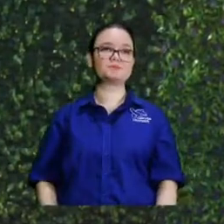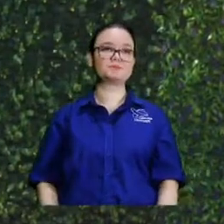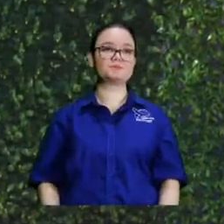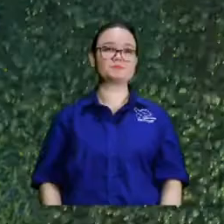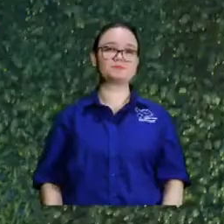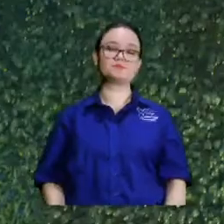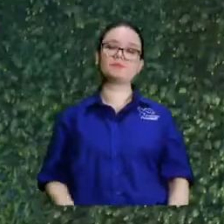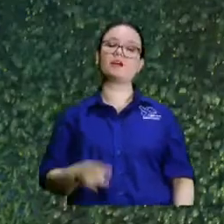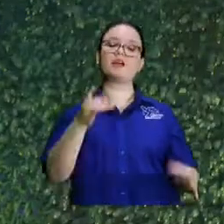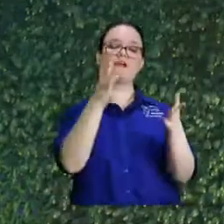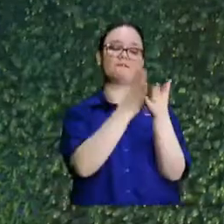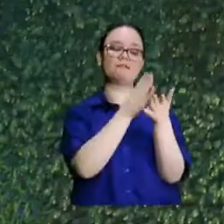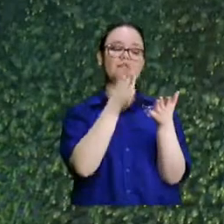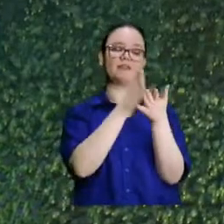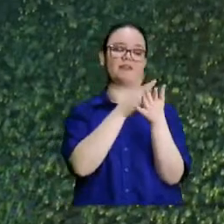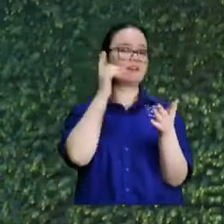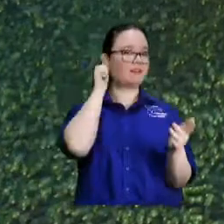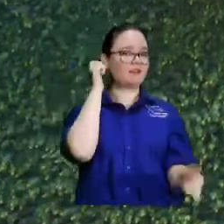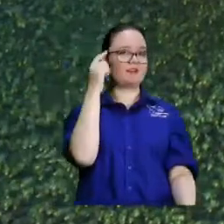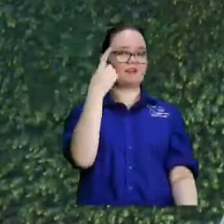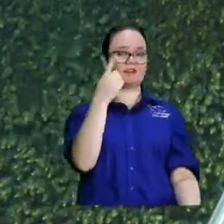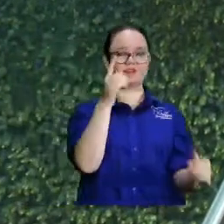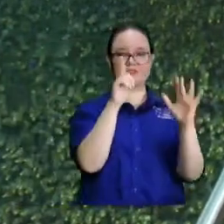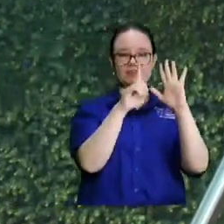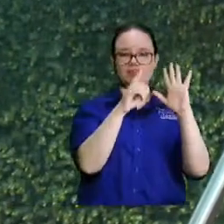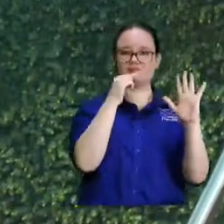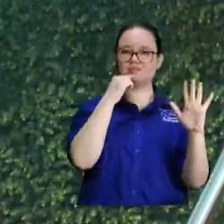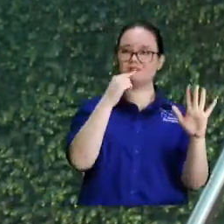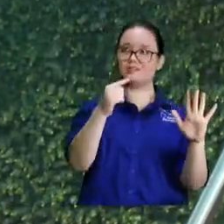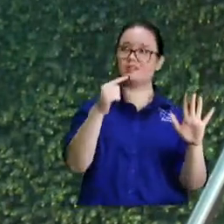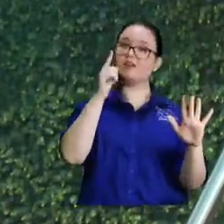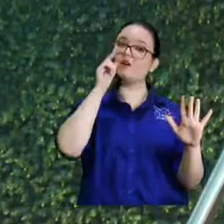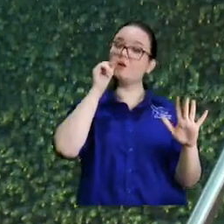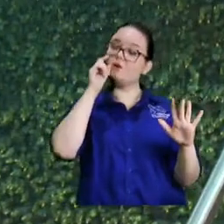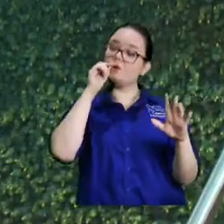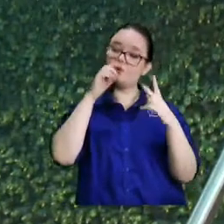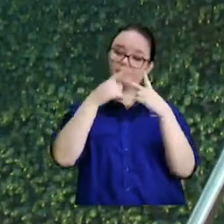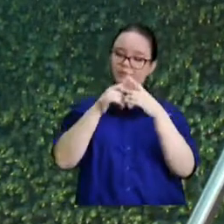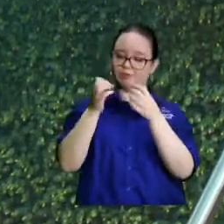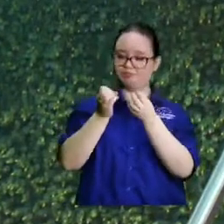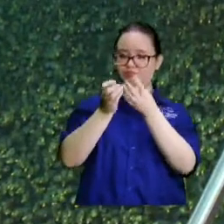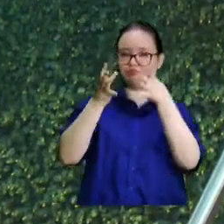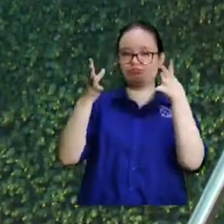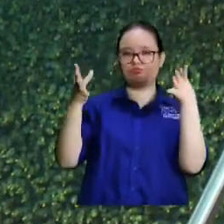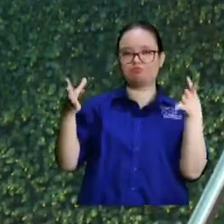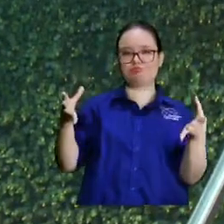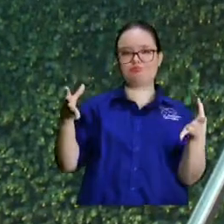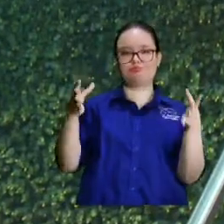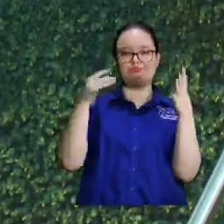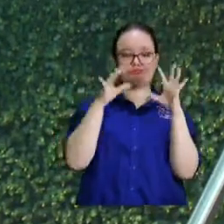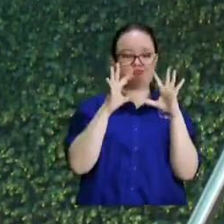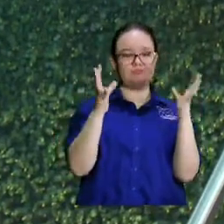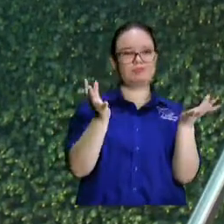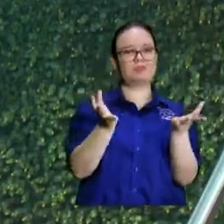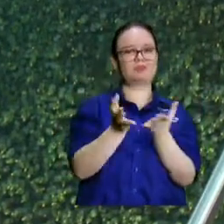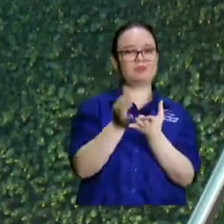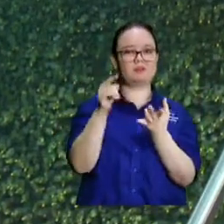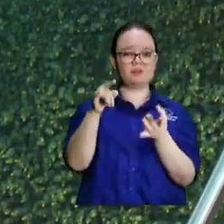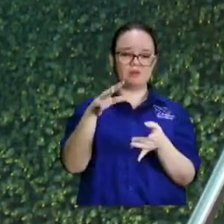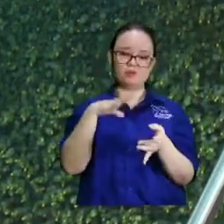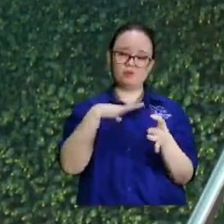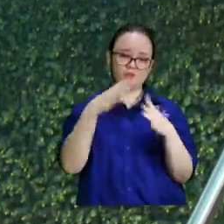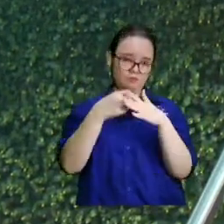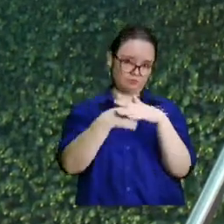dice la Biblia en Génesis capítulo 6 cuando los hombres empezaron a multiplicar sobre la faz de la tierra les nacieron